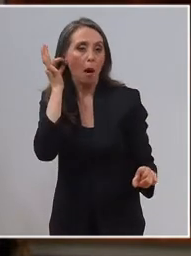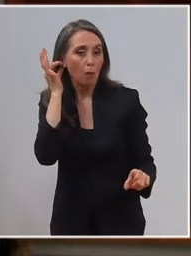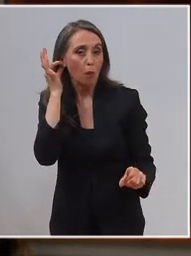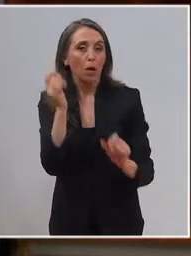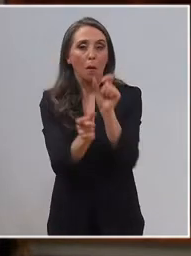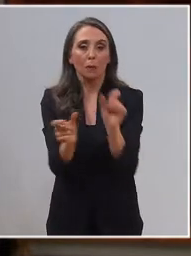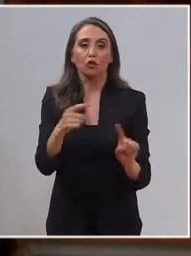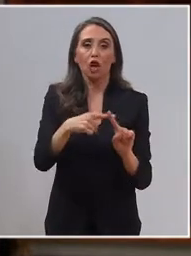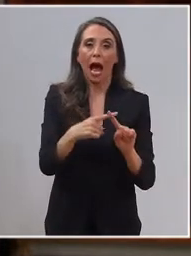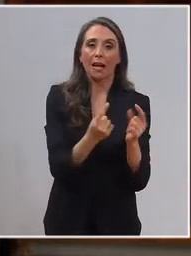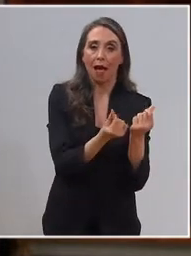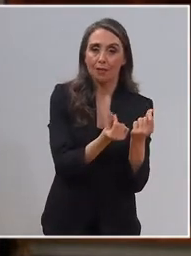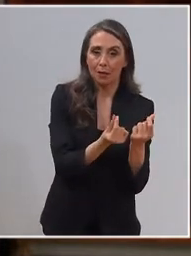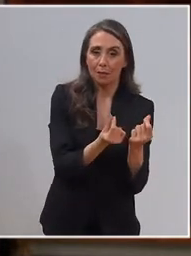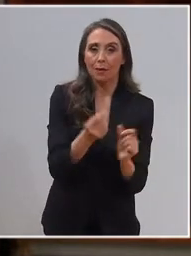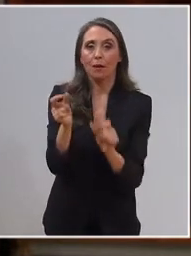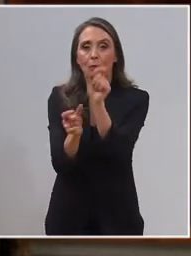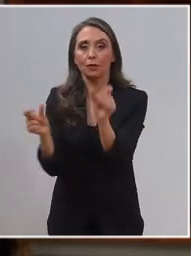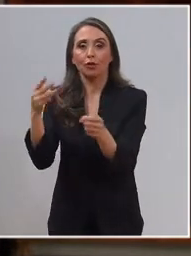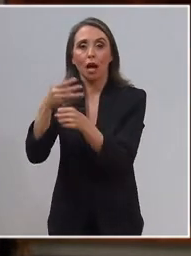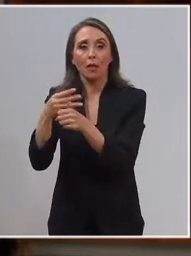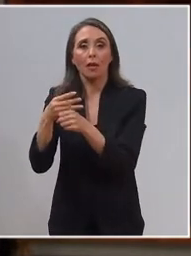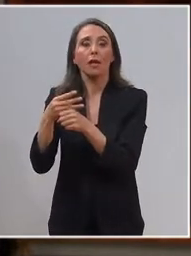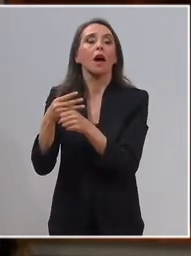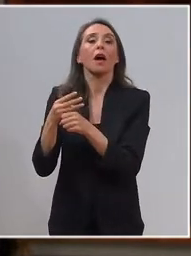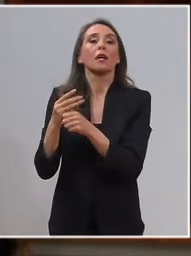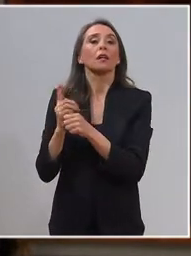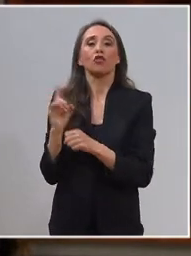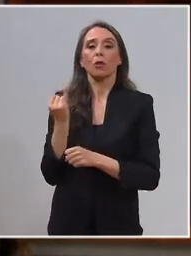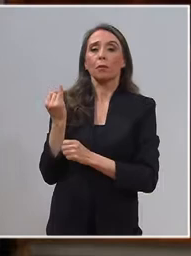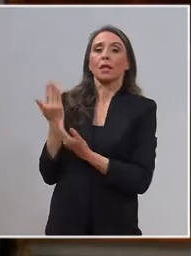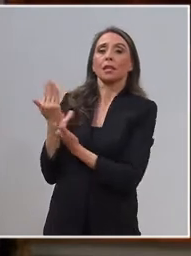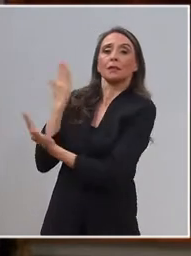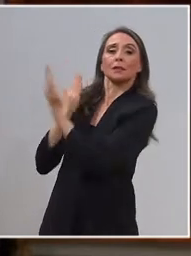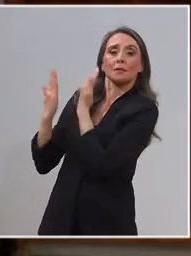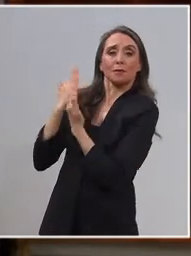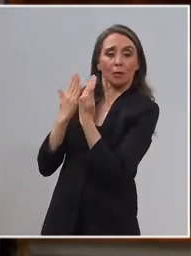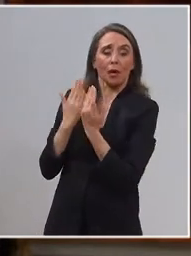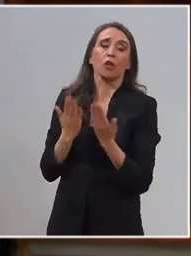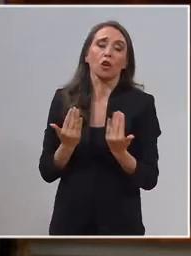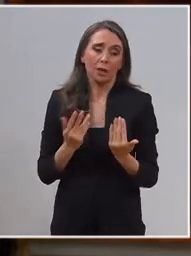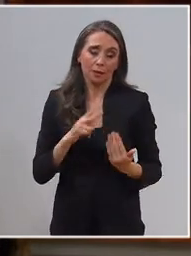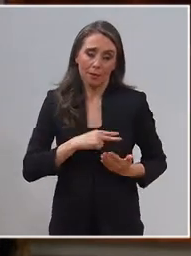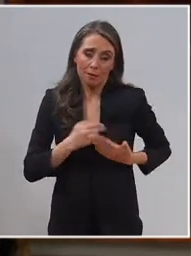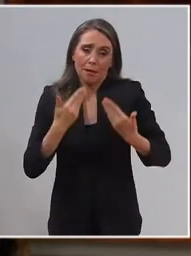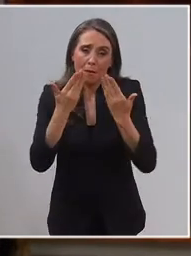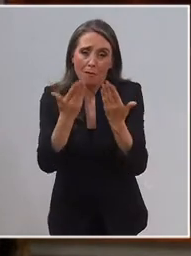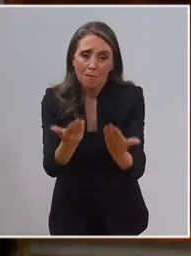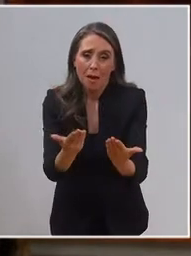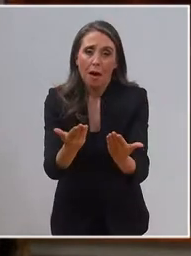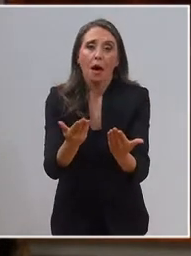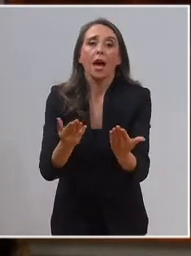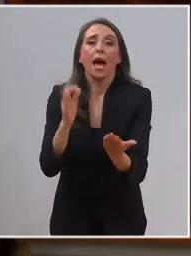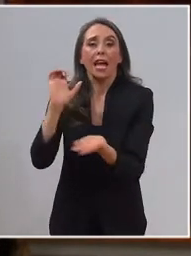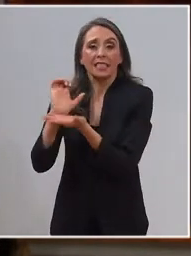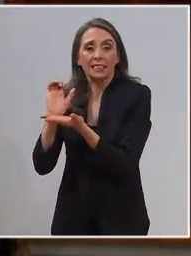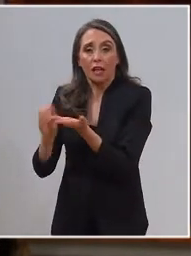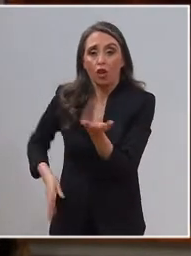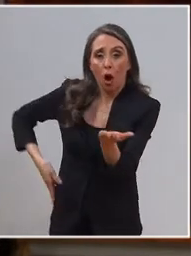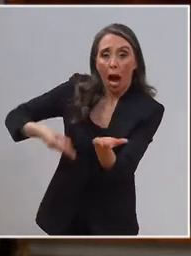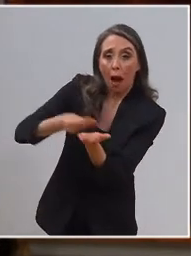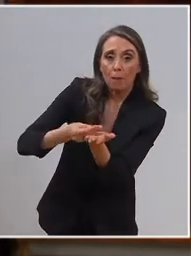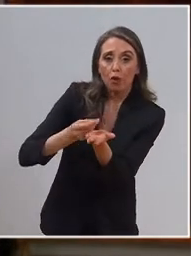la clase media y los adultos mayores no valentes que necesitan y merecen un mayor aporte del Estado